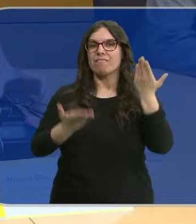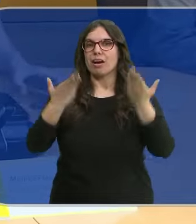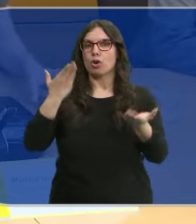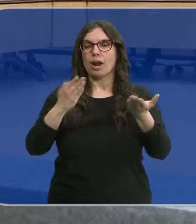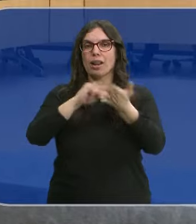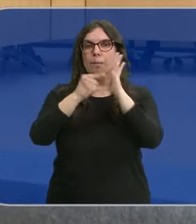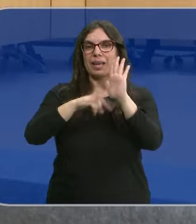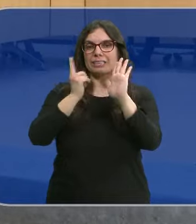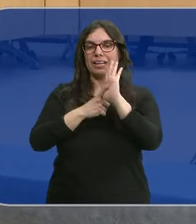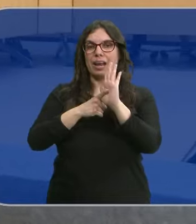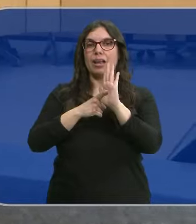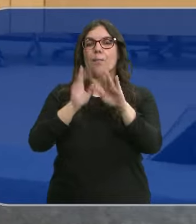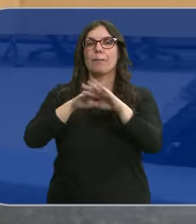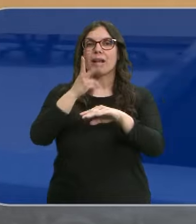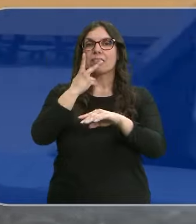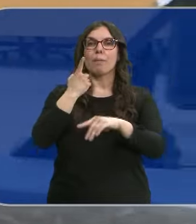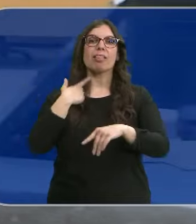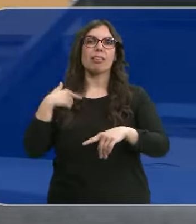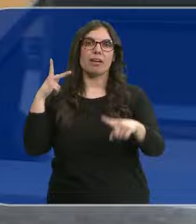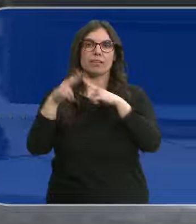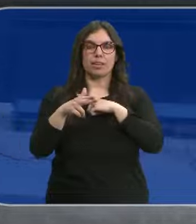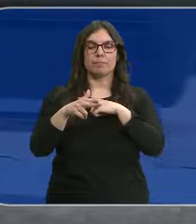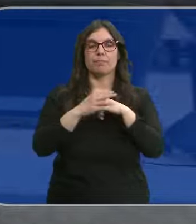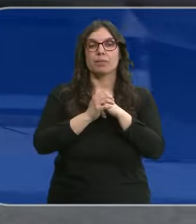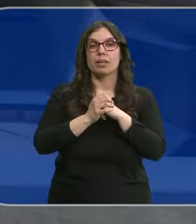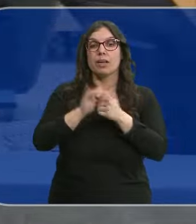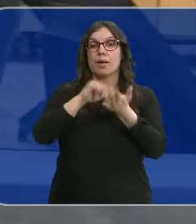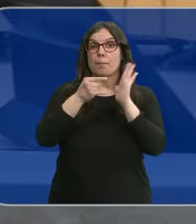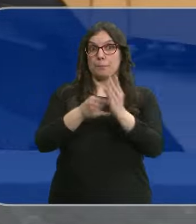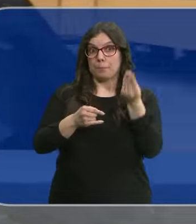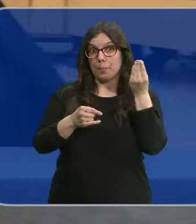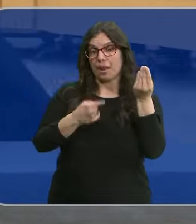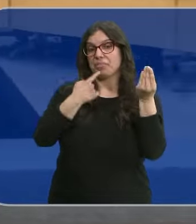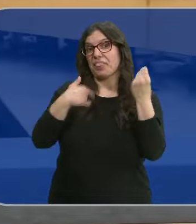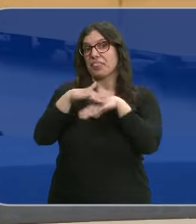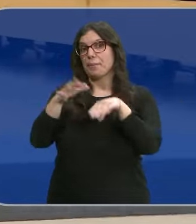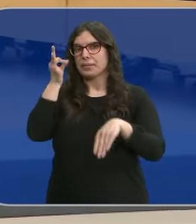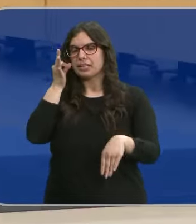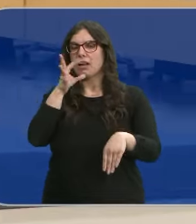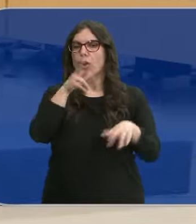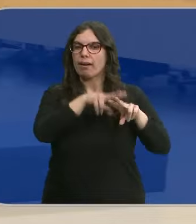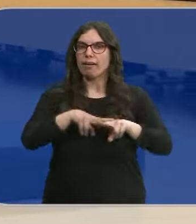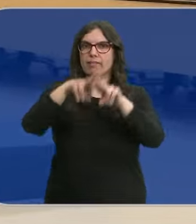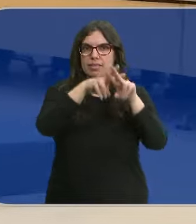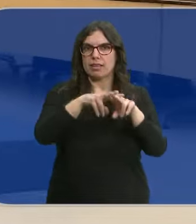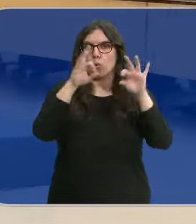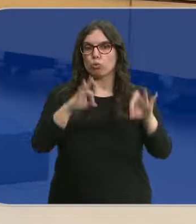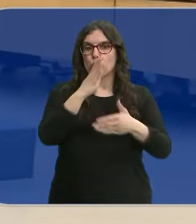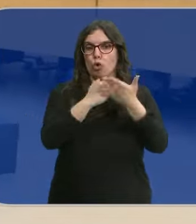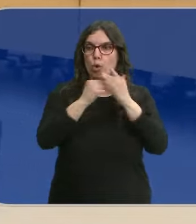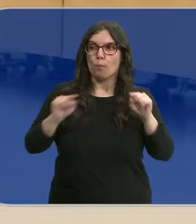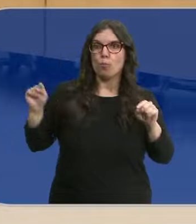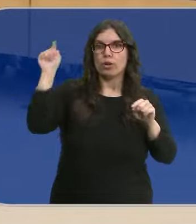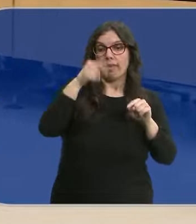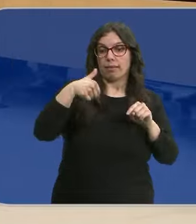el plan integral de prevención del tabaquismo 2024-2027. El plan, ha reiterado la ministra, está siendo revisado por las comunidades autónomas